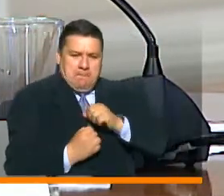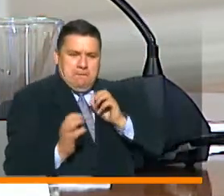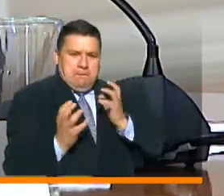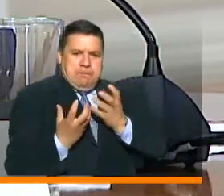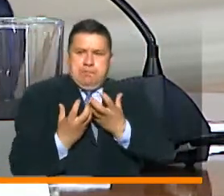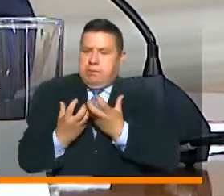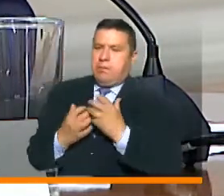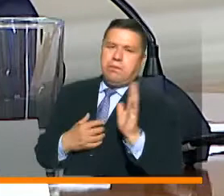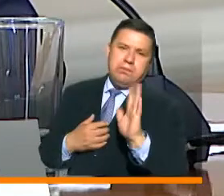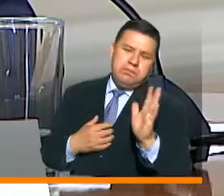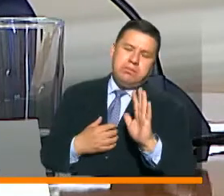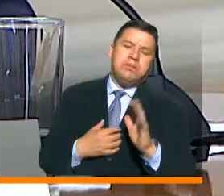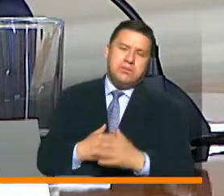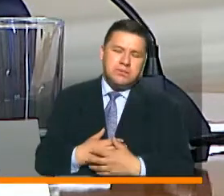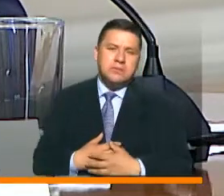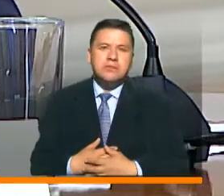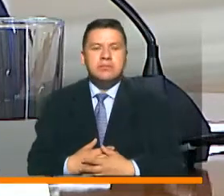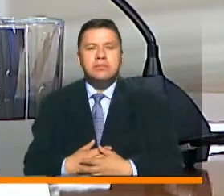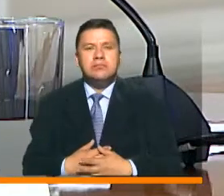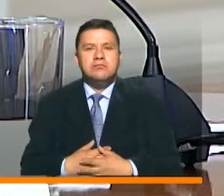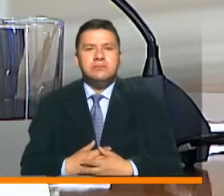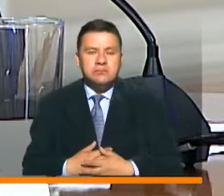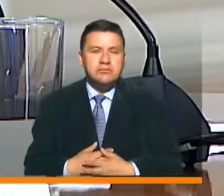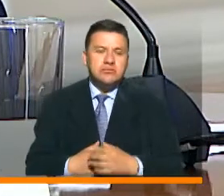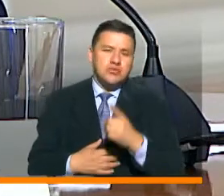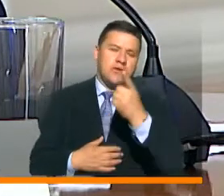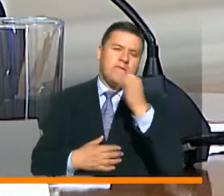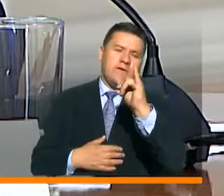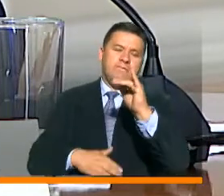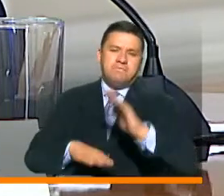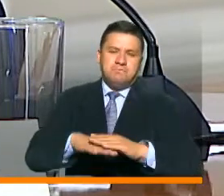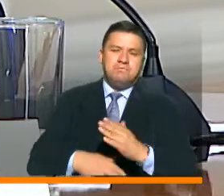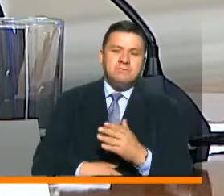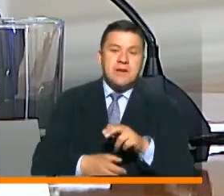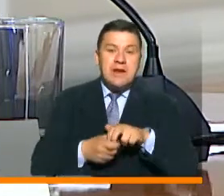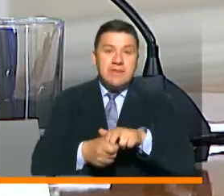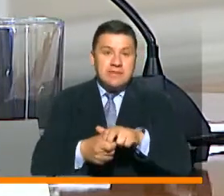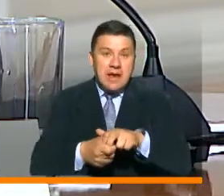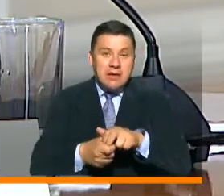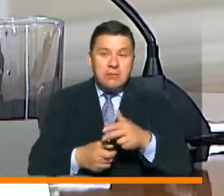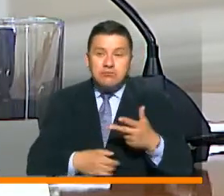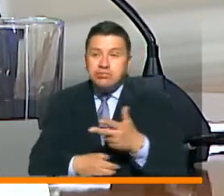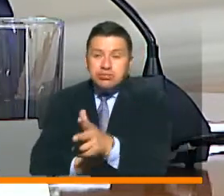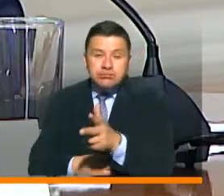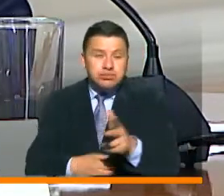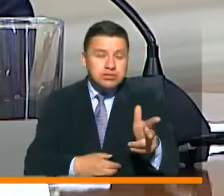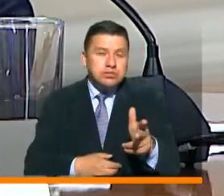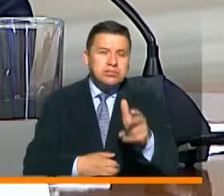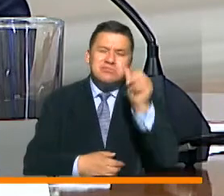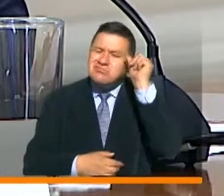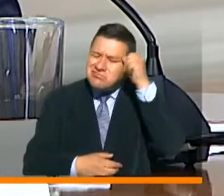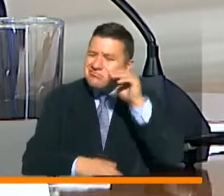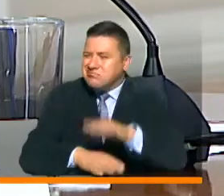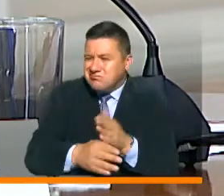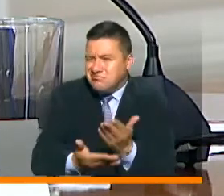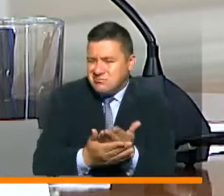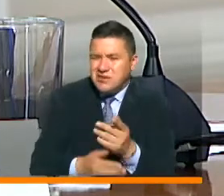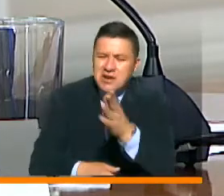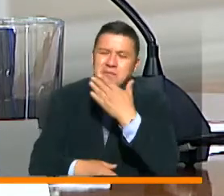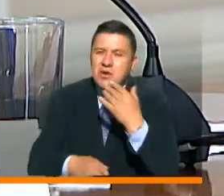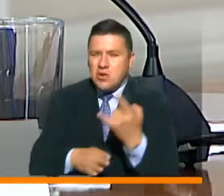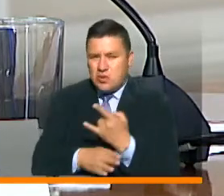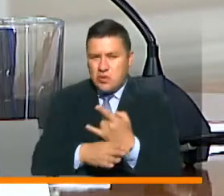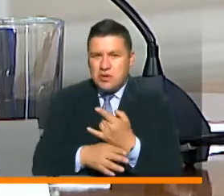aglomeración en las puertas de los vehículos. Por último, en lo que tiene que ver con transporte terrestre, un recordatorio y es que